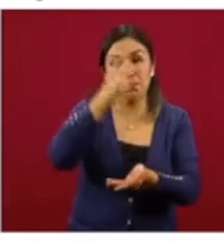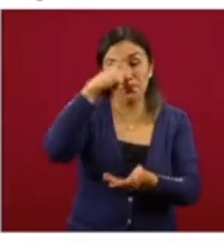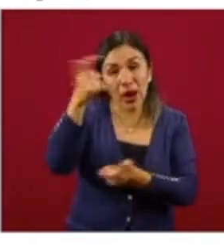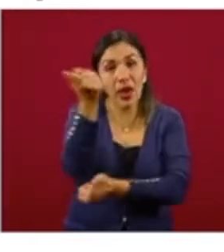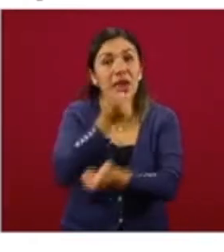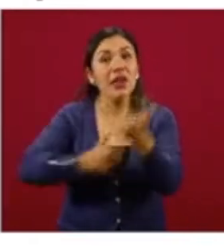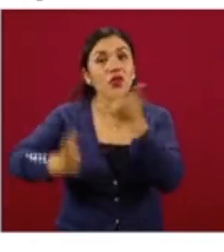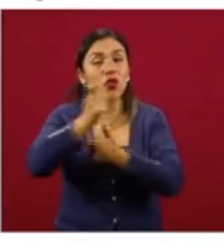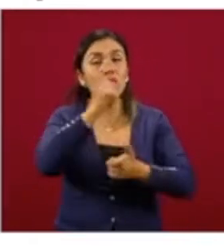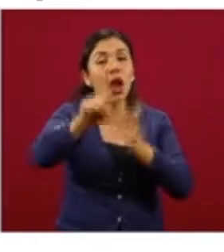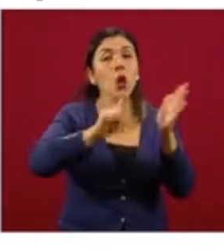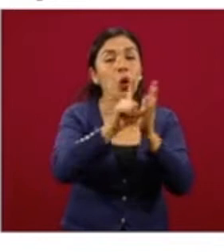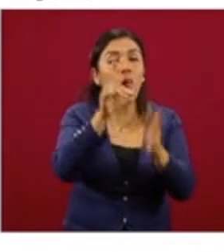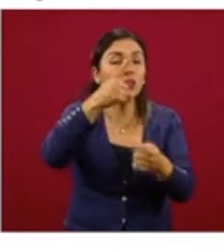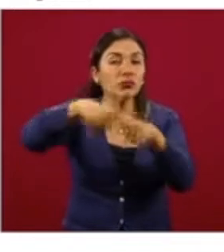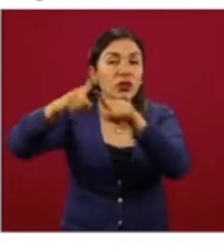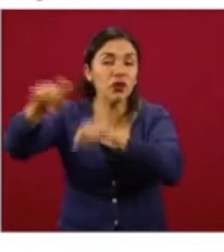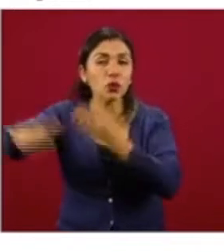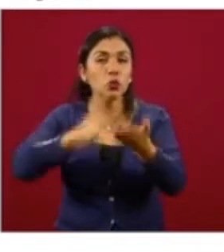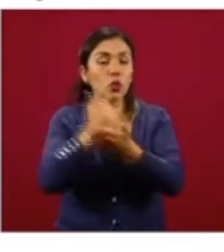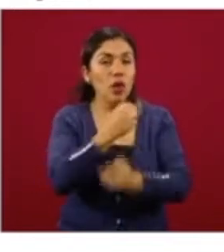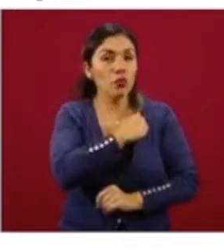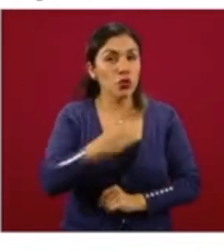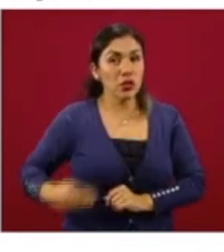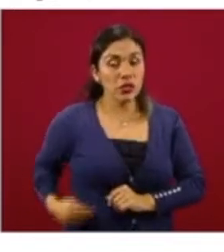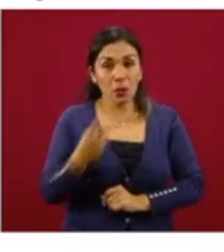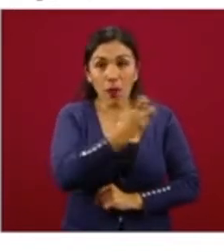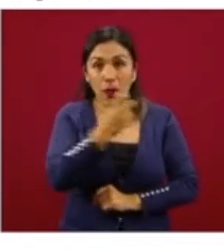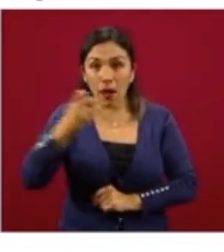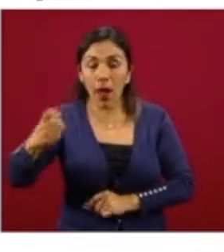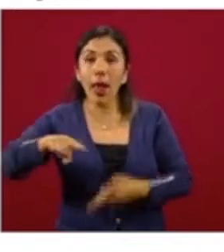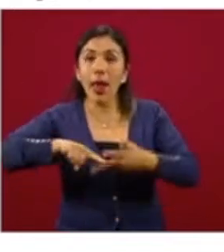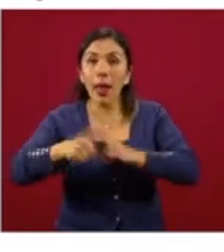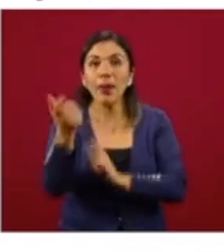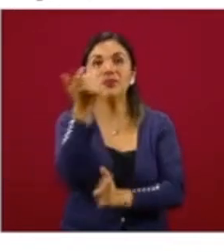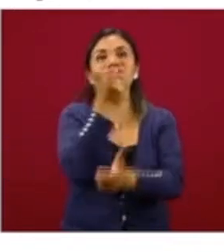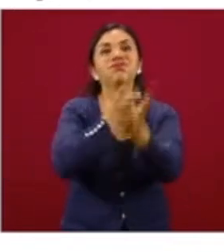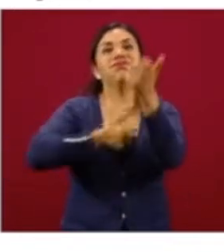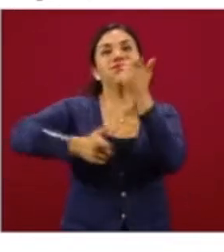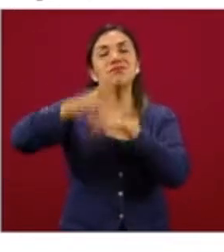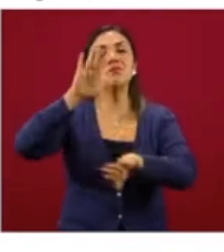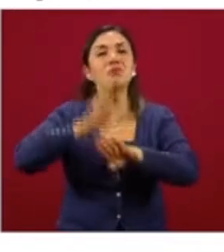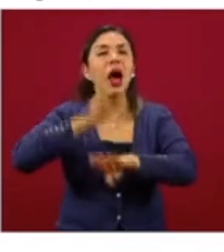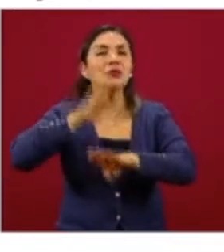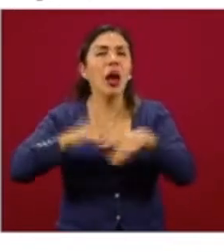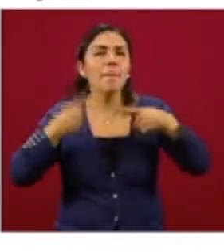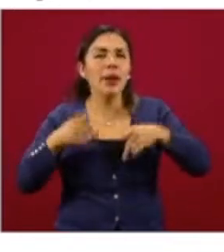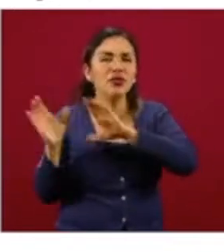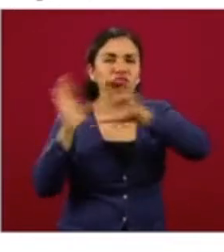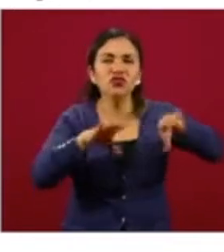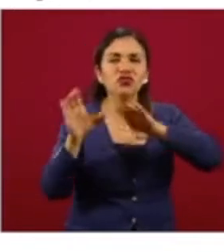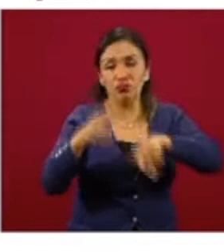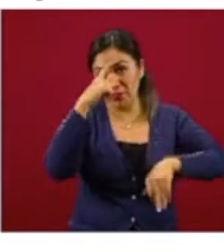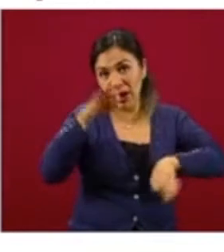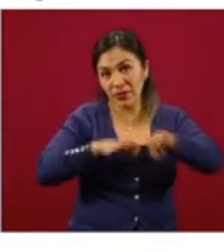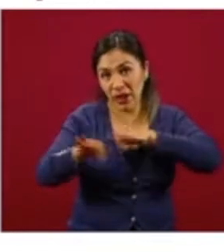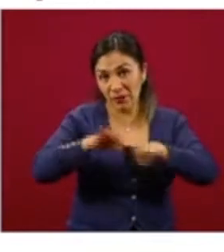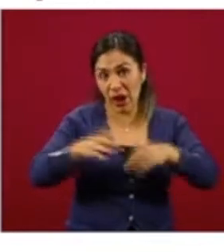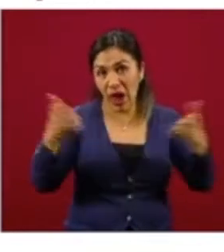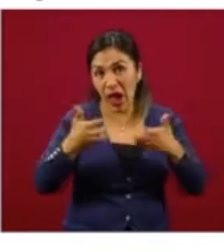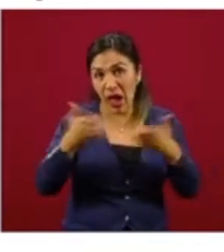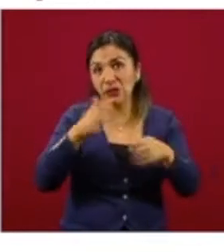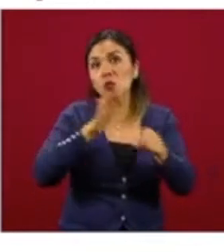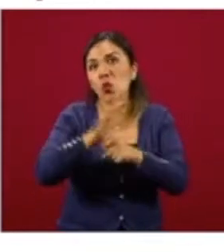locales en estas ciudades, en estos municipios. va a activar la economía, se van a contratar mano de obra para lo que